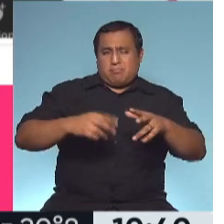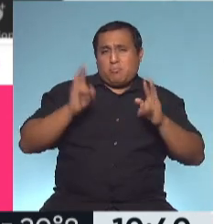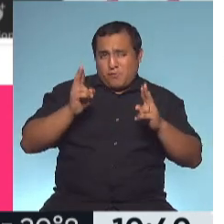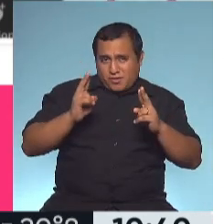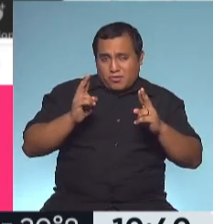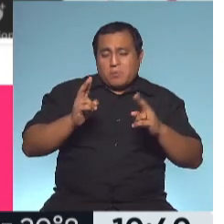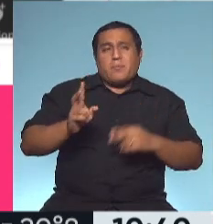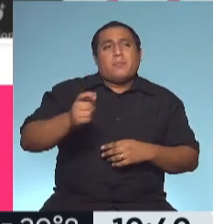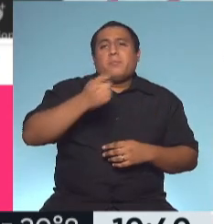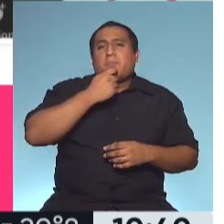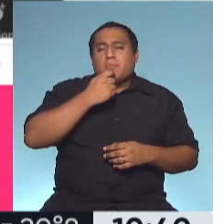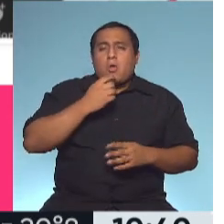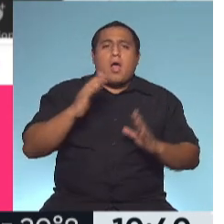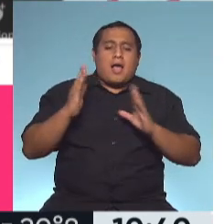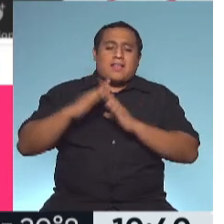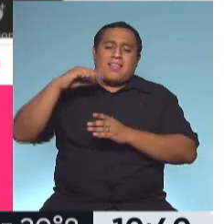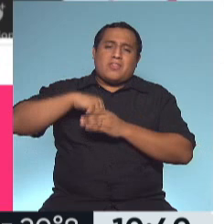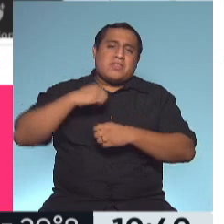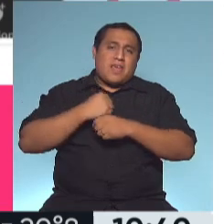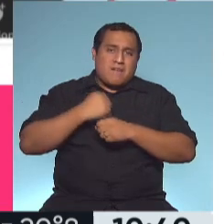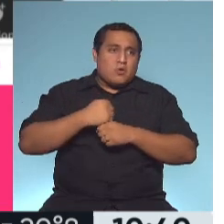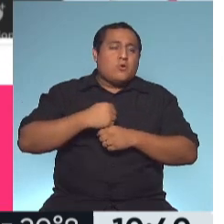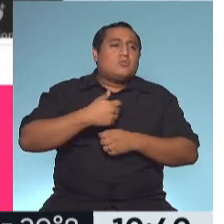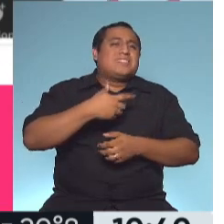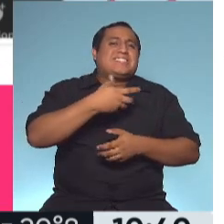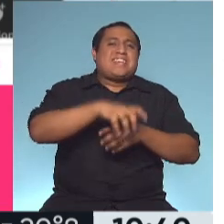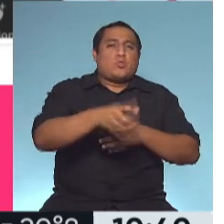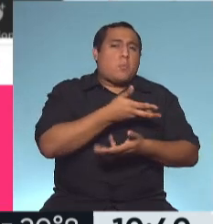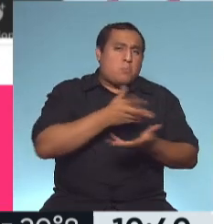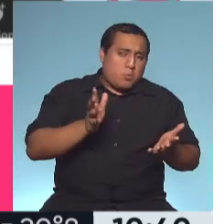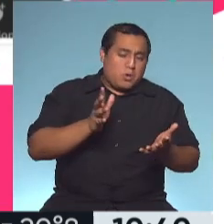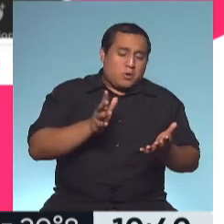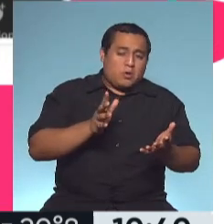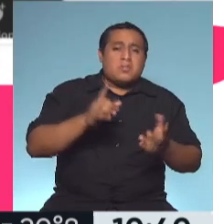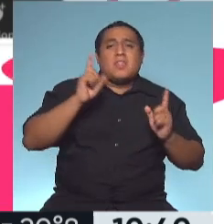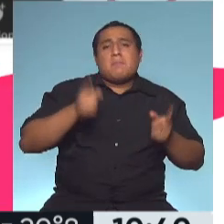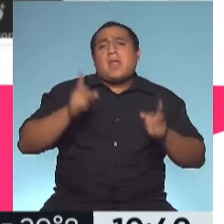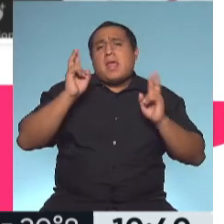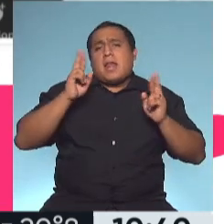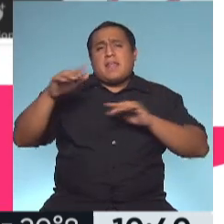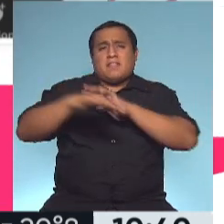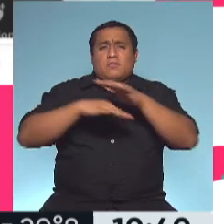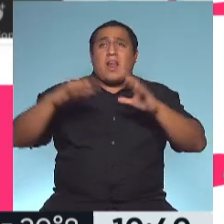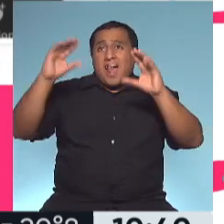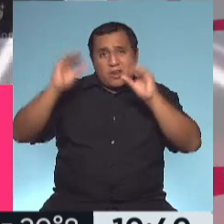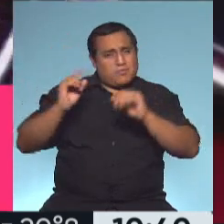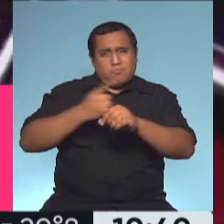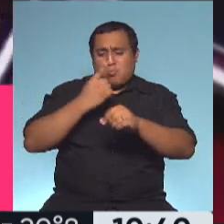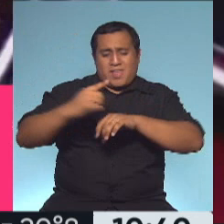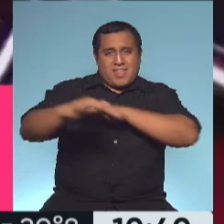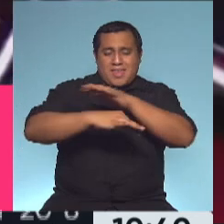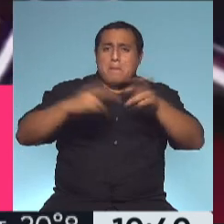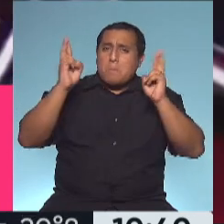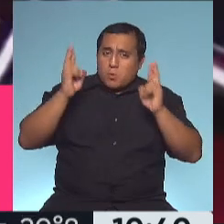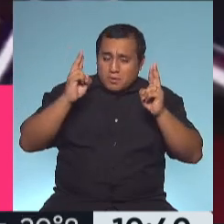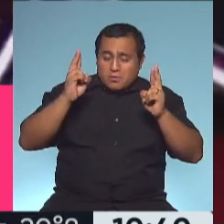tomaron, por ejemplo, teletrabajo en toda la Administración Pública Nacional, bueno, restricciones de movilidad a la noche, mucha